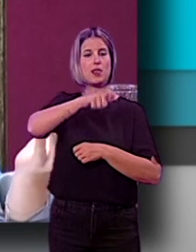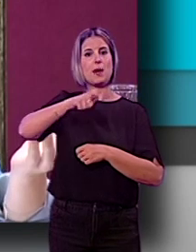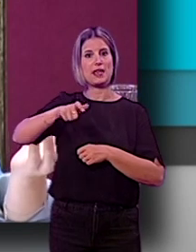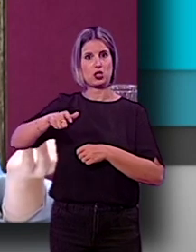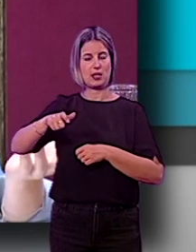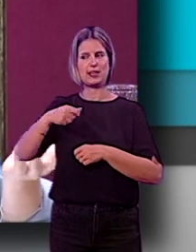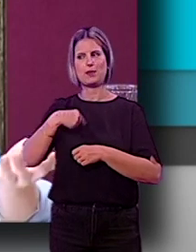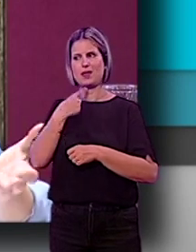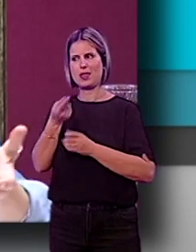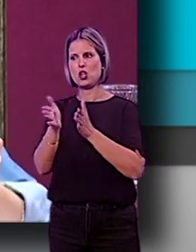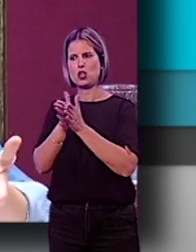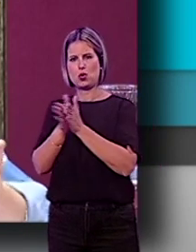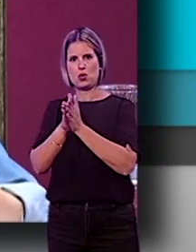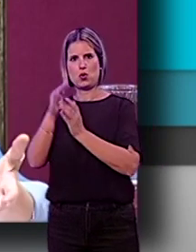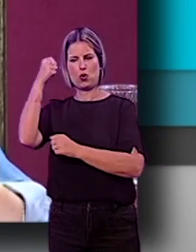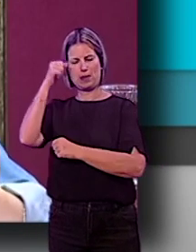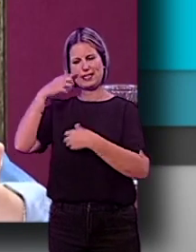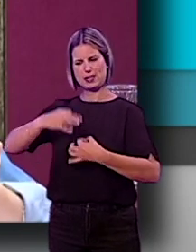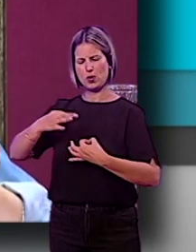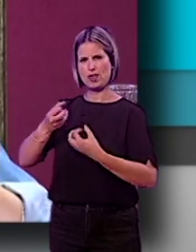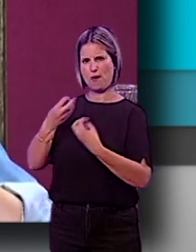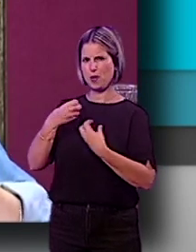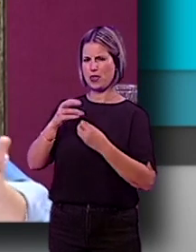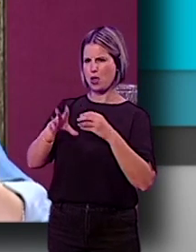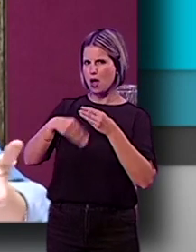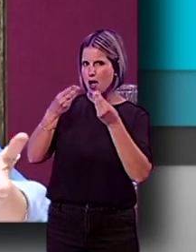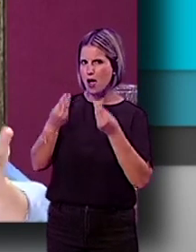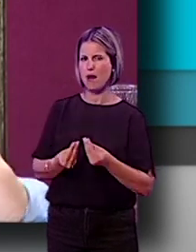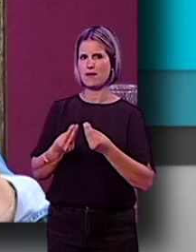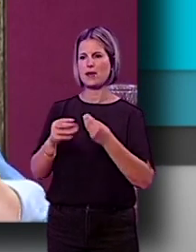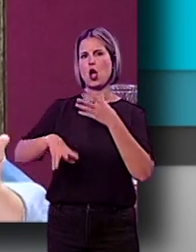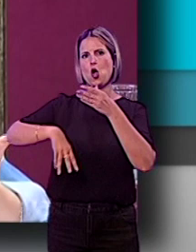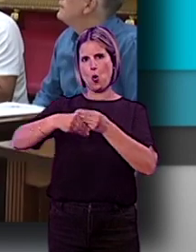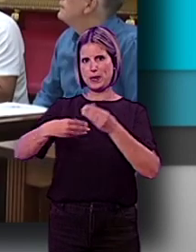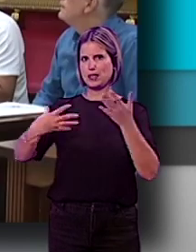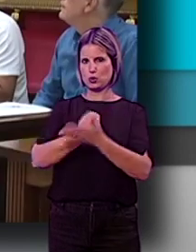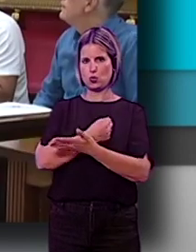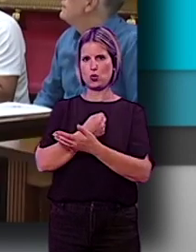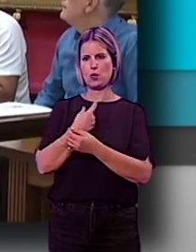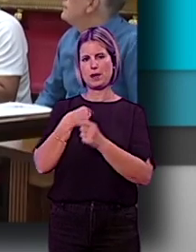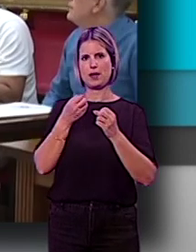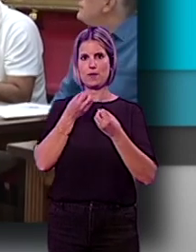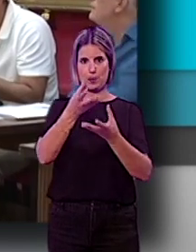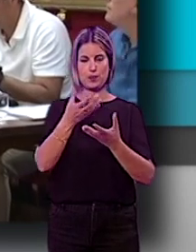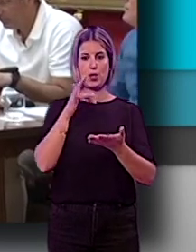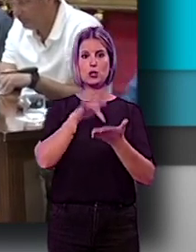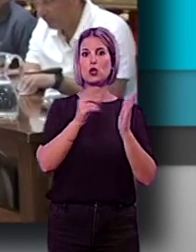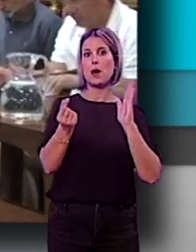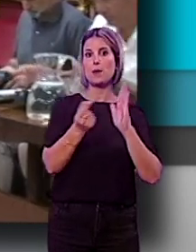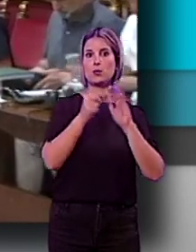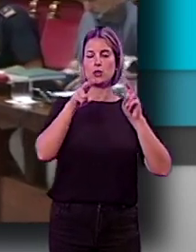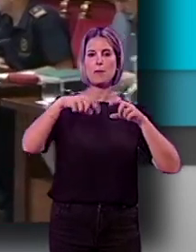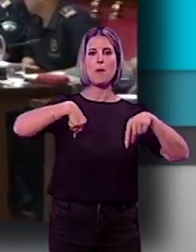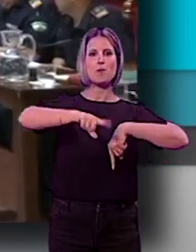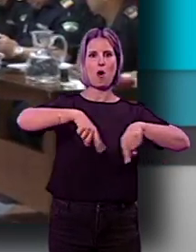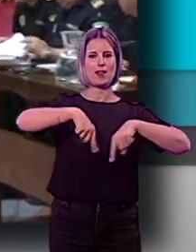yo incidiré con mi compañero para asegurarme de que la información está completa con la información que nosotros tengamos que prever. Durante el punto de movilidad